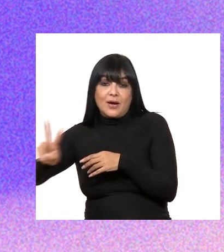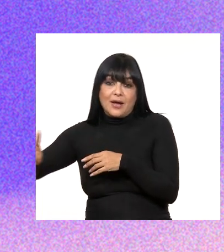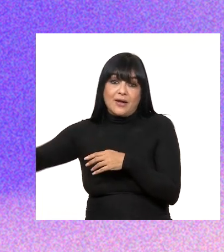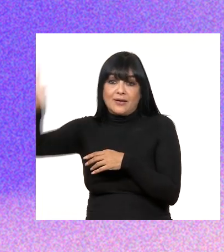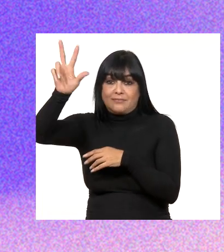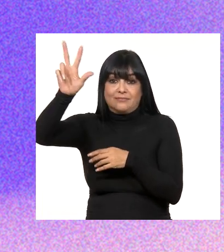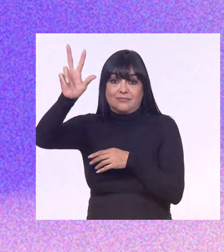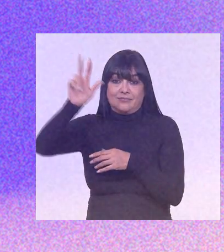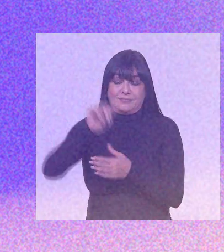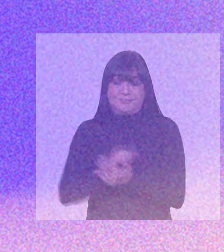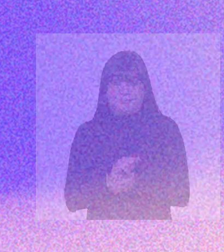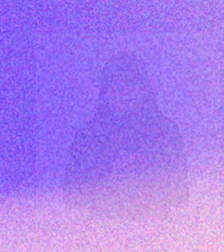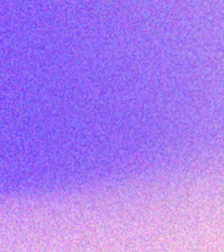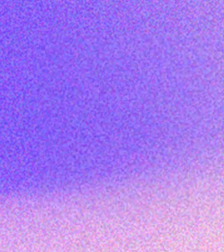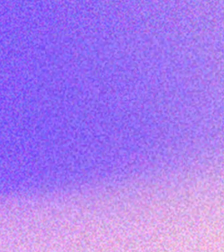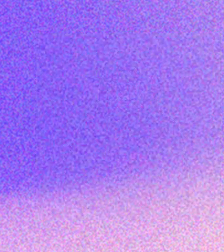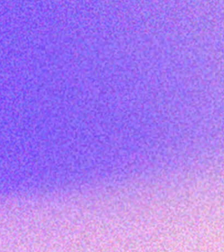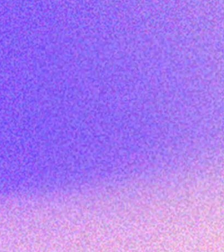cuadrada de 3.